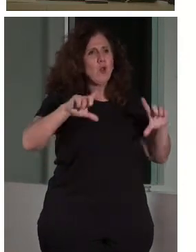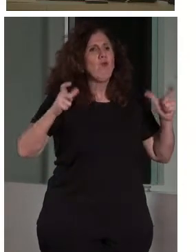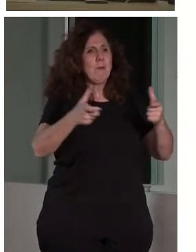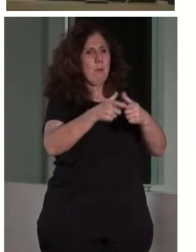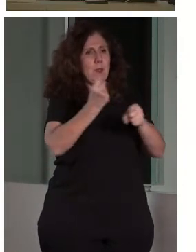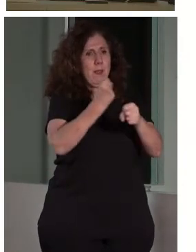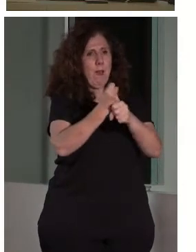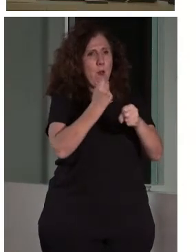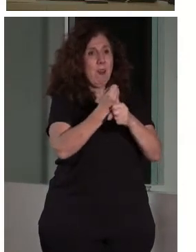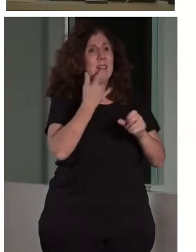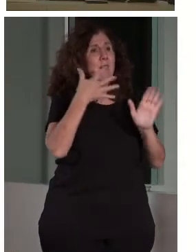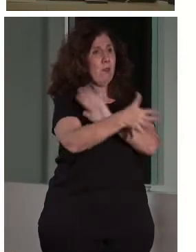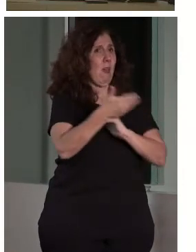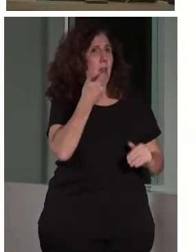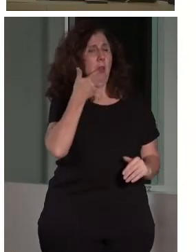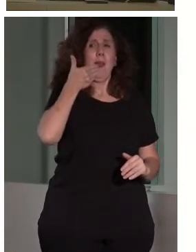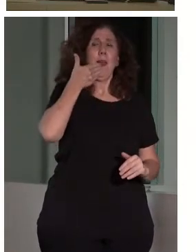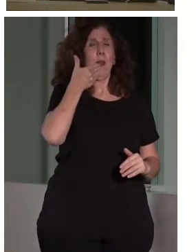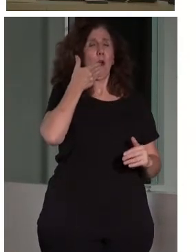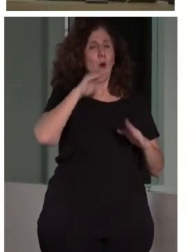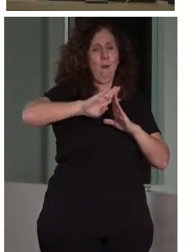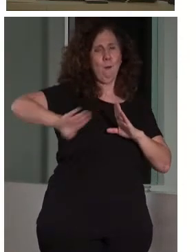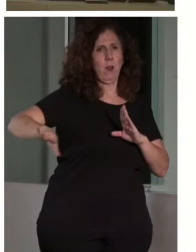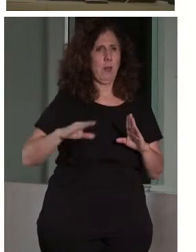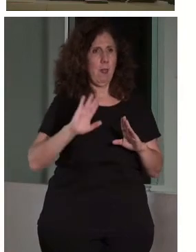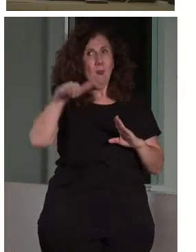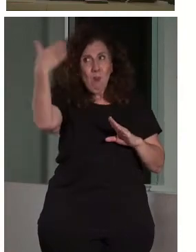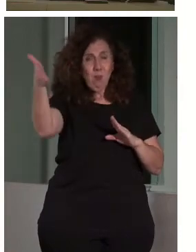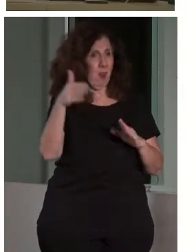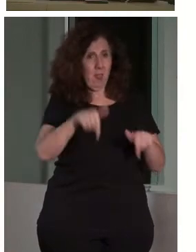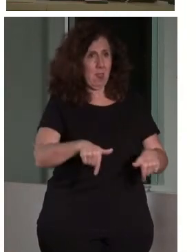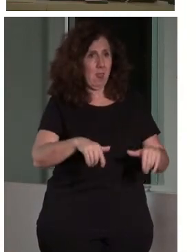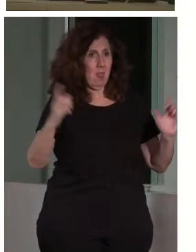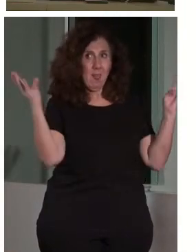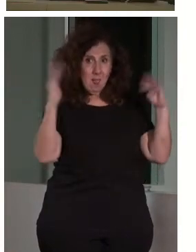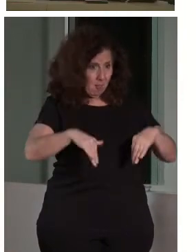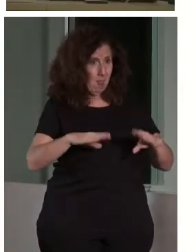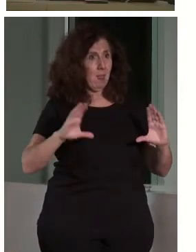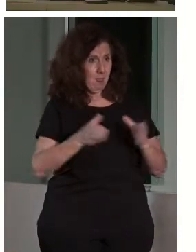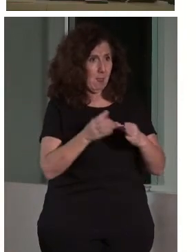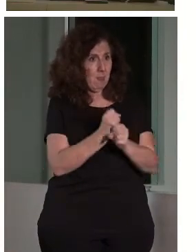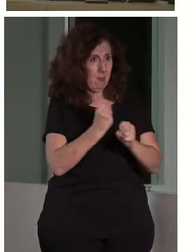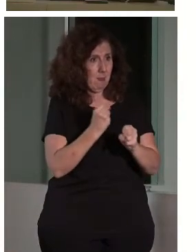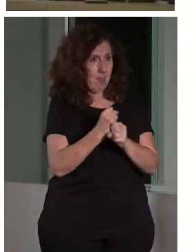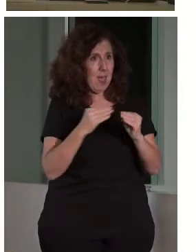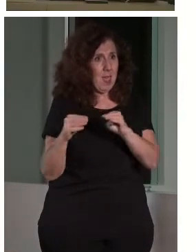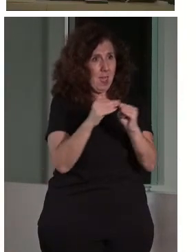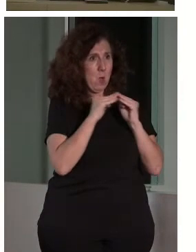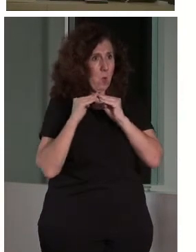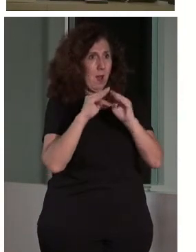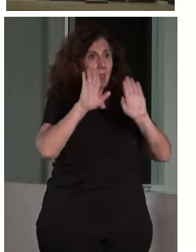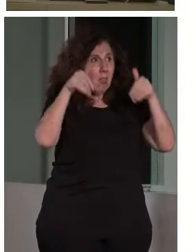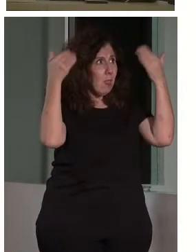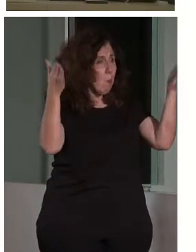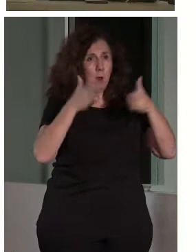equipo. El trabajo en equipo es aparcar el ego y dejarlo en la puerta. El ego lo dejamos todos en la puerta. Cuando salgamos lo recogemos otra vez. Pero cuando nos reunamos lo